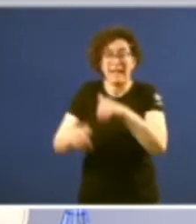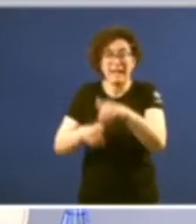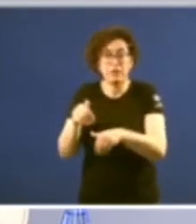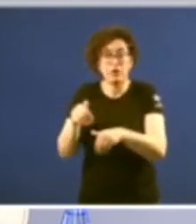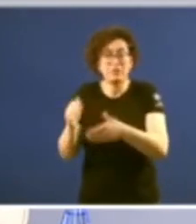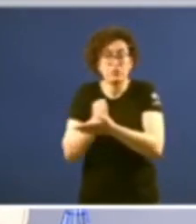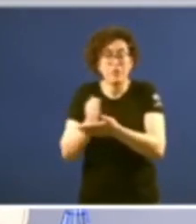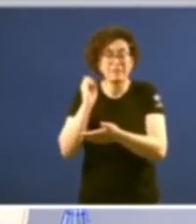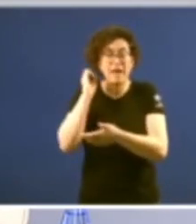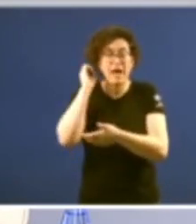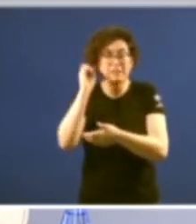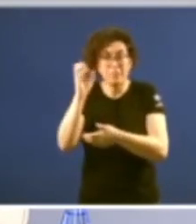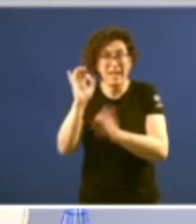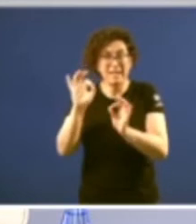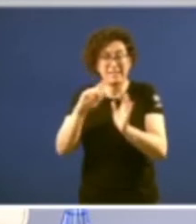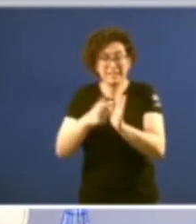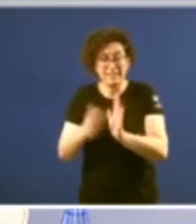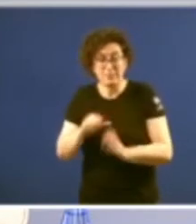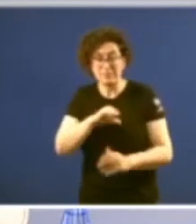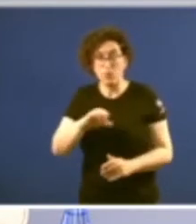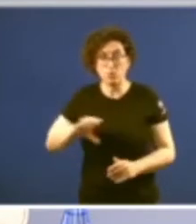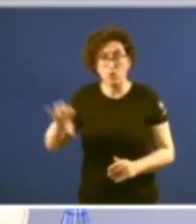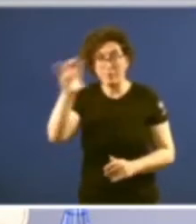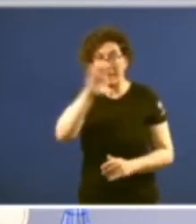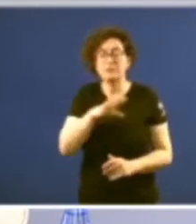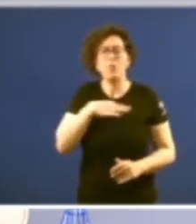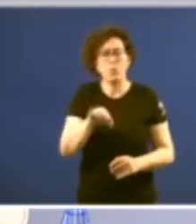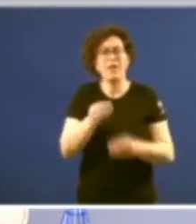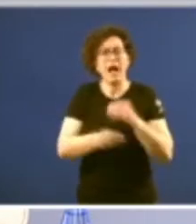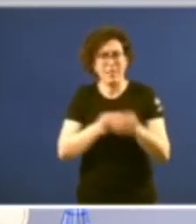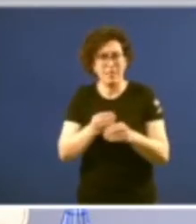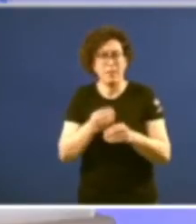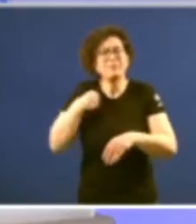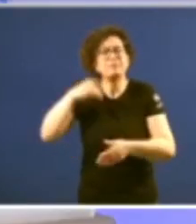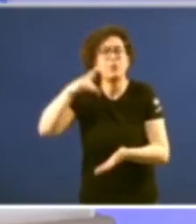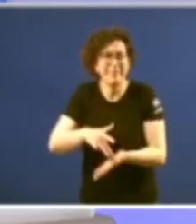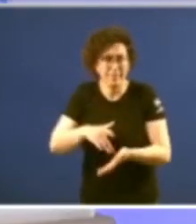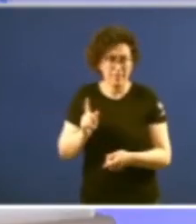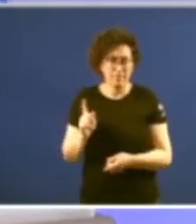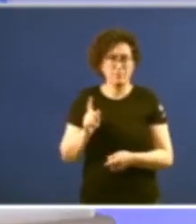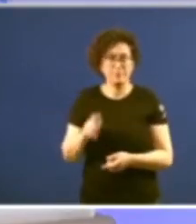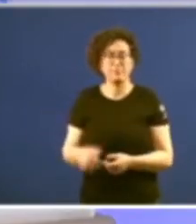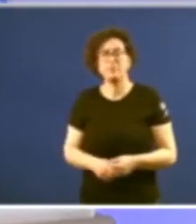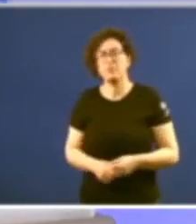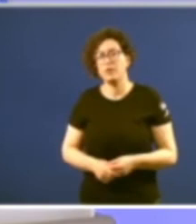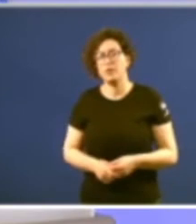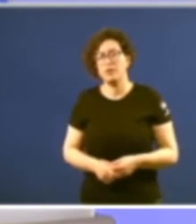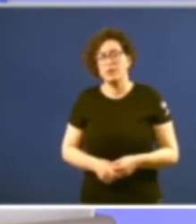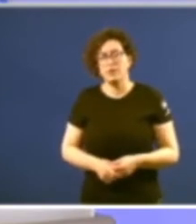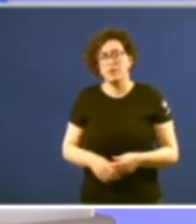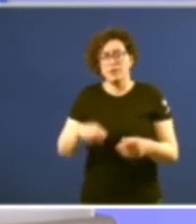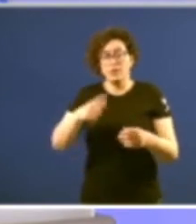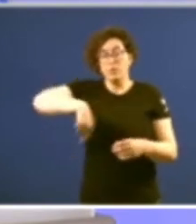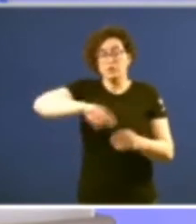as asambleas legislativas autonómicas se puidesen celebrar o mesmo día No no